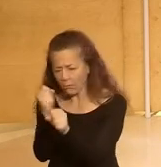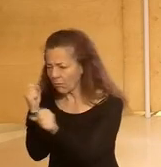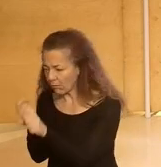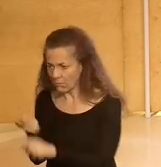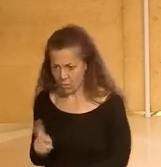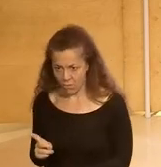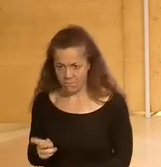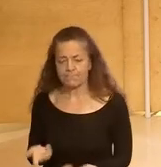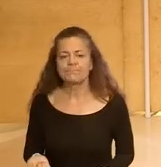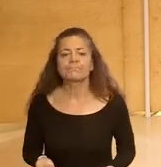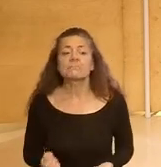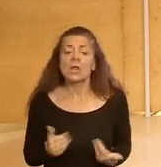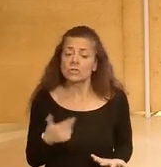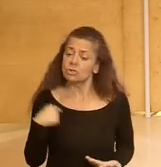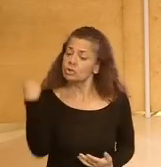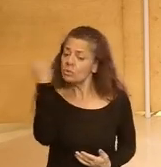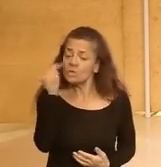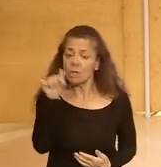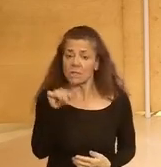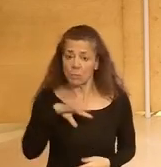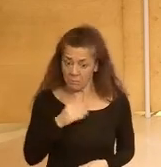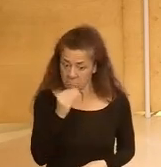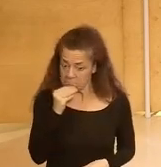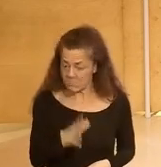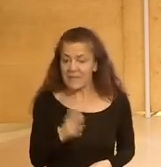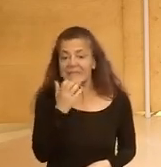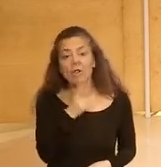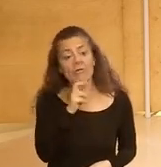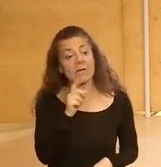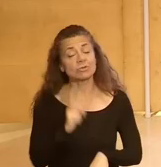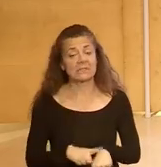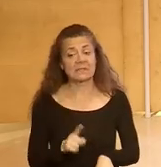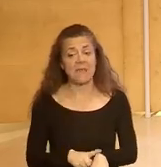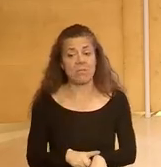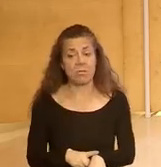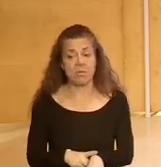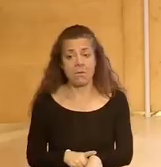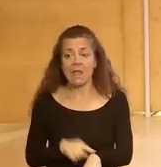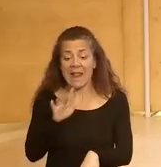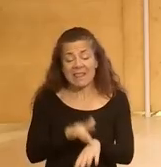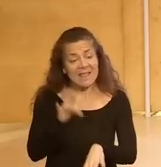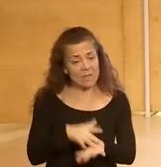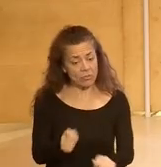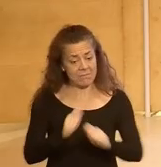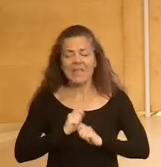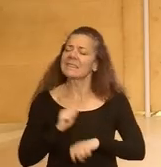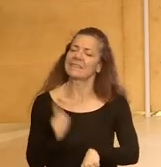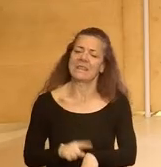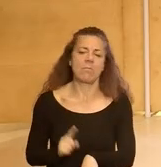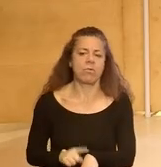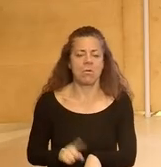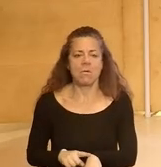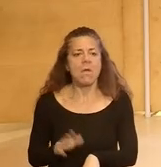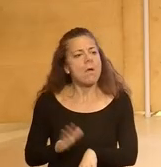anexada a un trabajo entonces yo creo que eso puede estar muy bien si lo que valoramos es el tiempo pues que la digitalización traiga más tiempo para